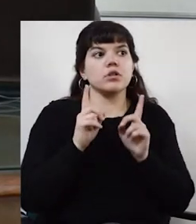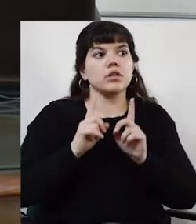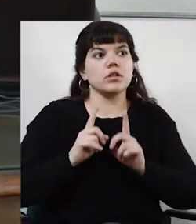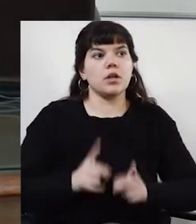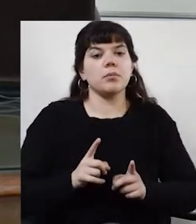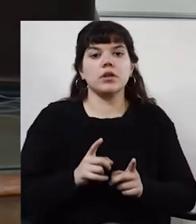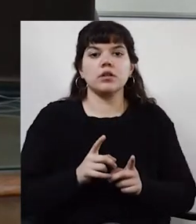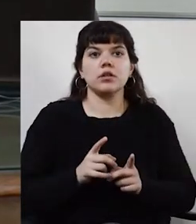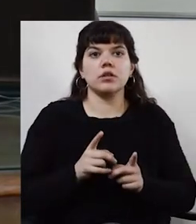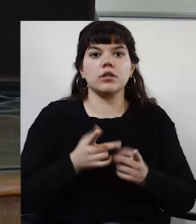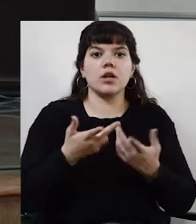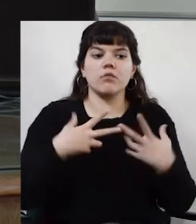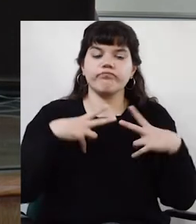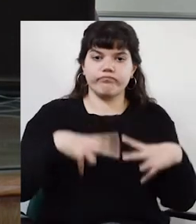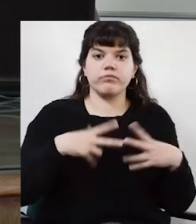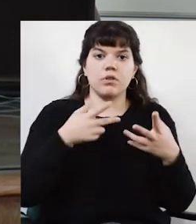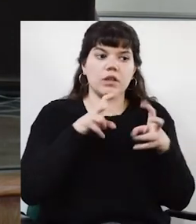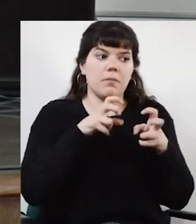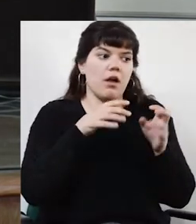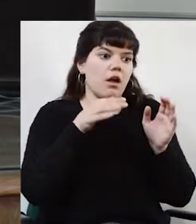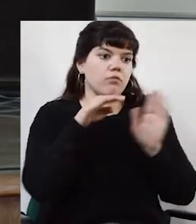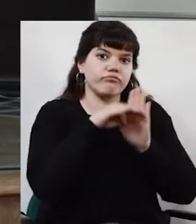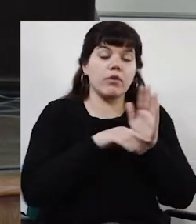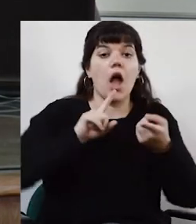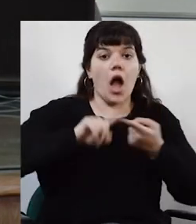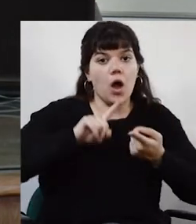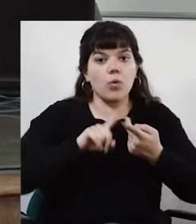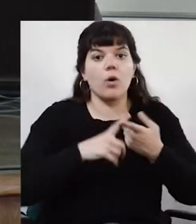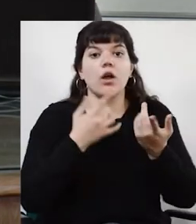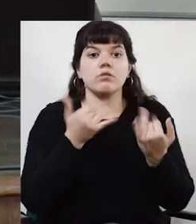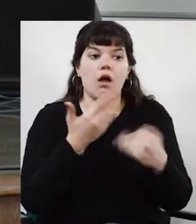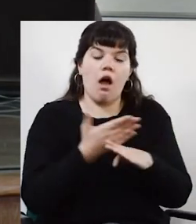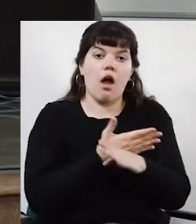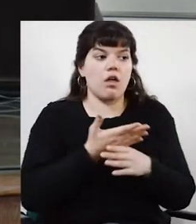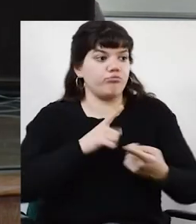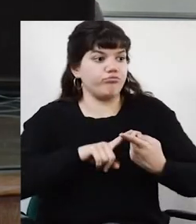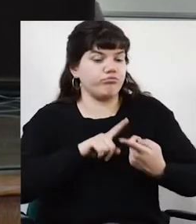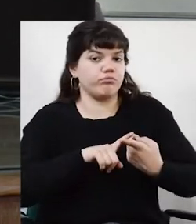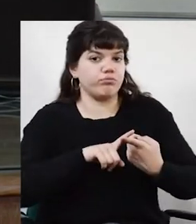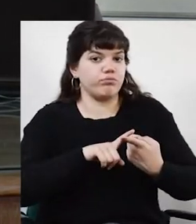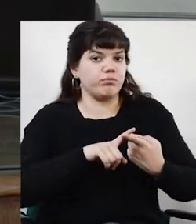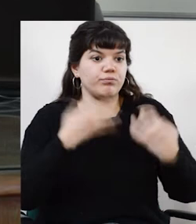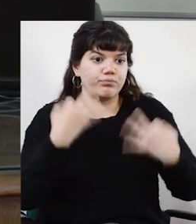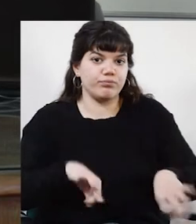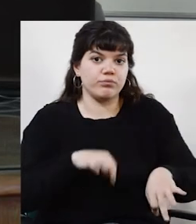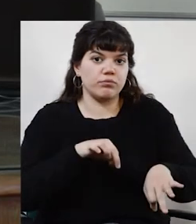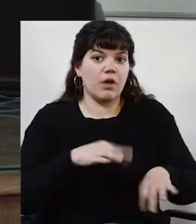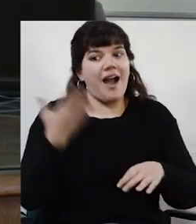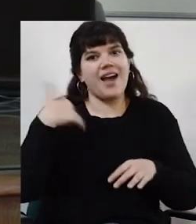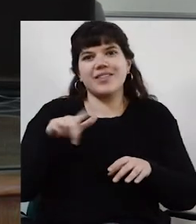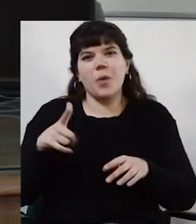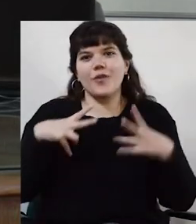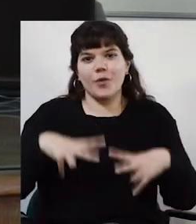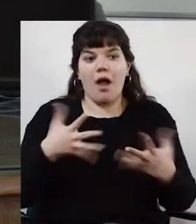formalizado una serie de acuerdos que anteriormente eran, podríamos decir, informales